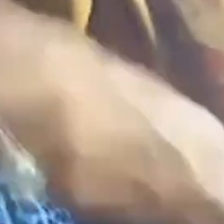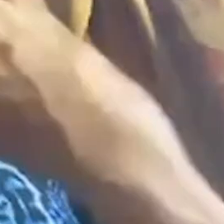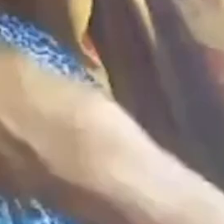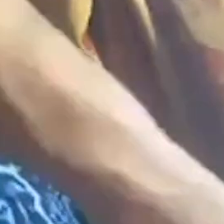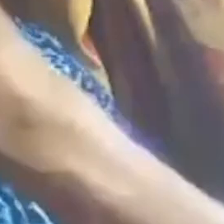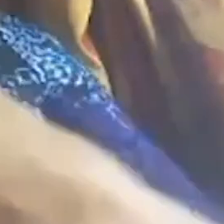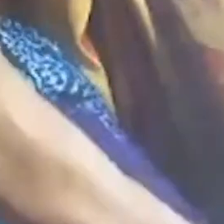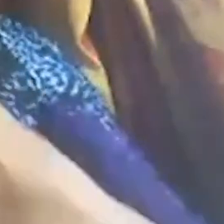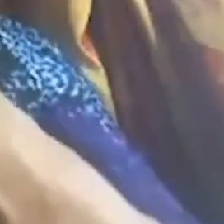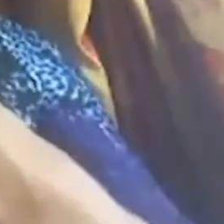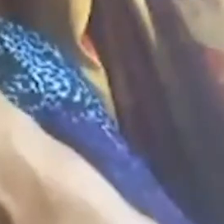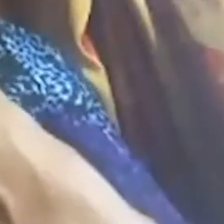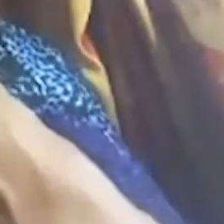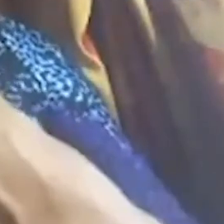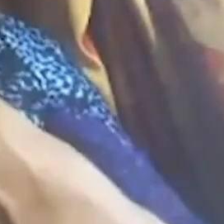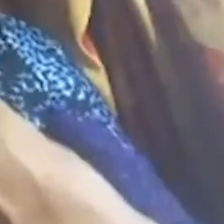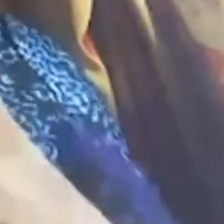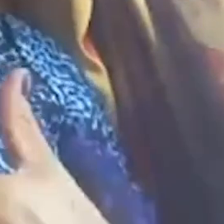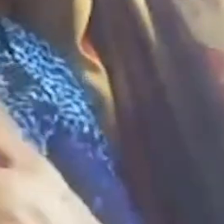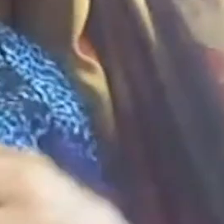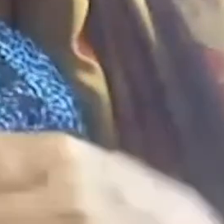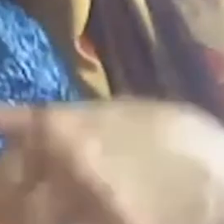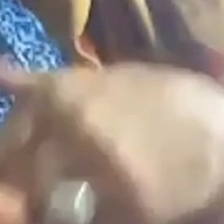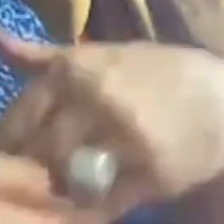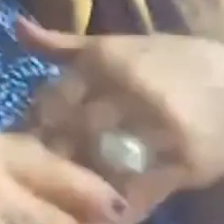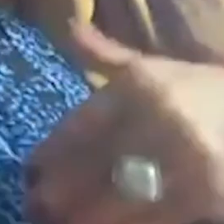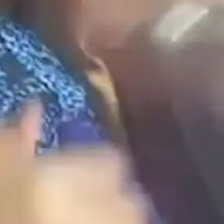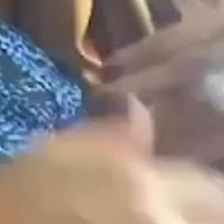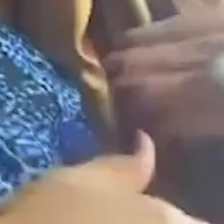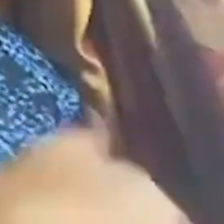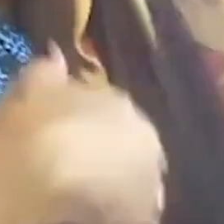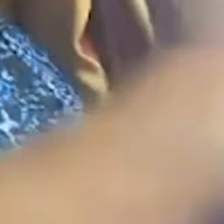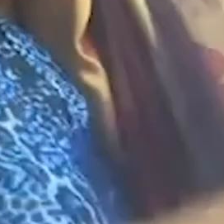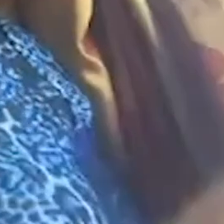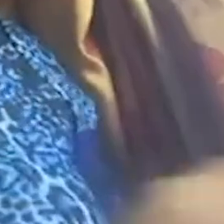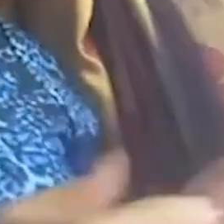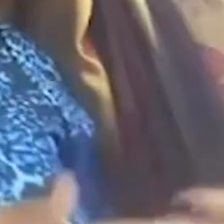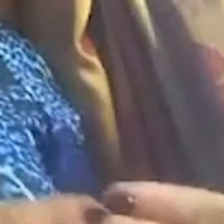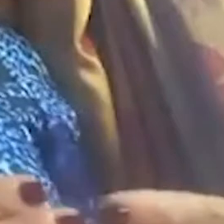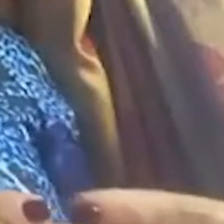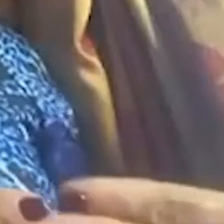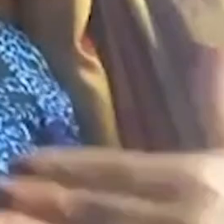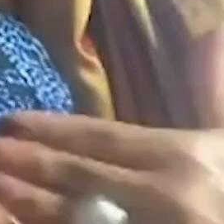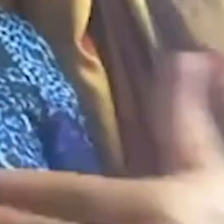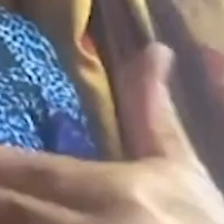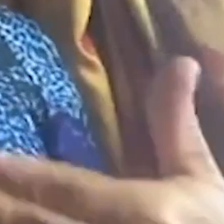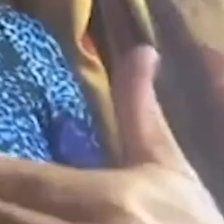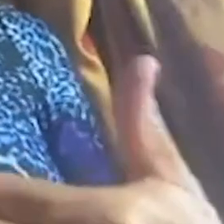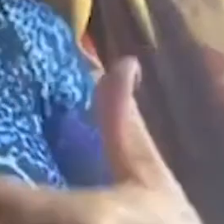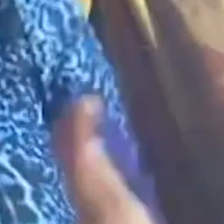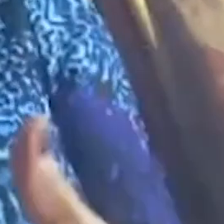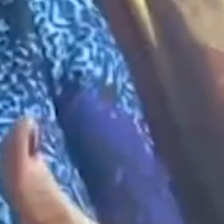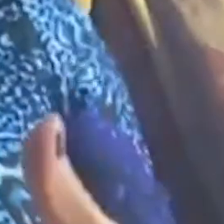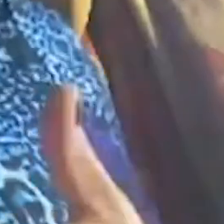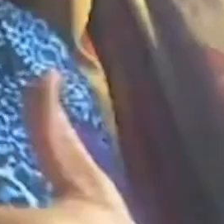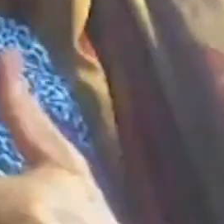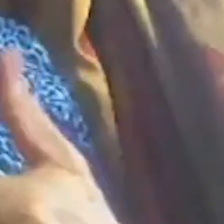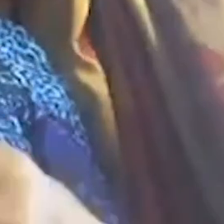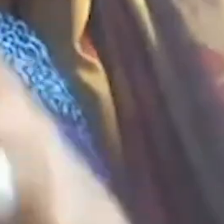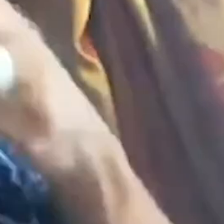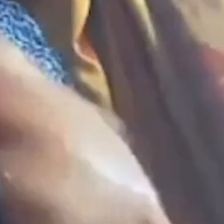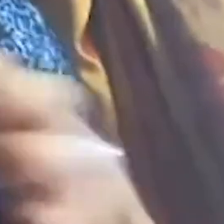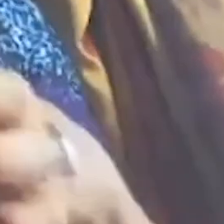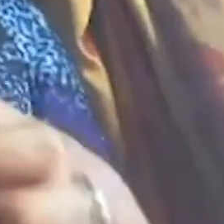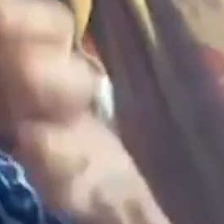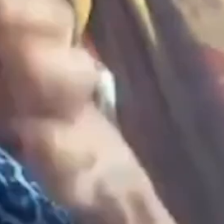un producto que esté asociado a que yo estoy en mi casa, bueno, puedo generar videojuegos de entretenimiento, puedo llevar la gastronomía a su